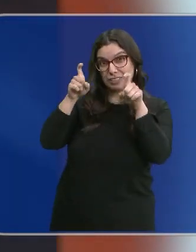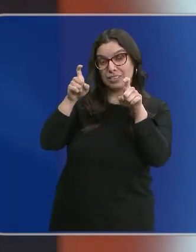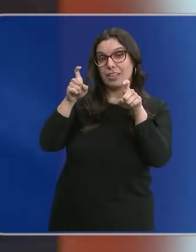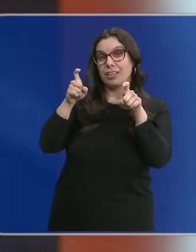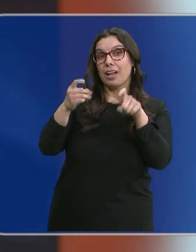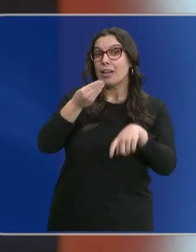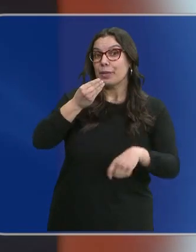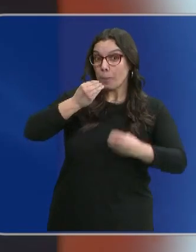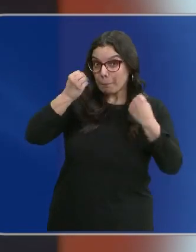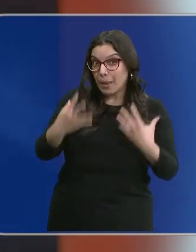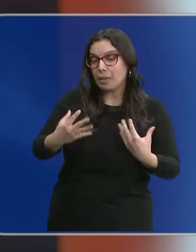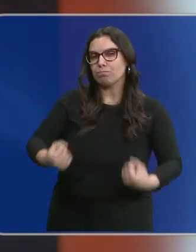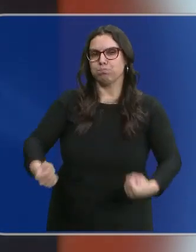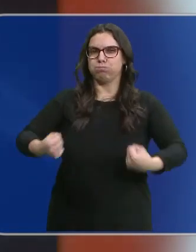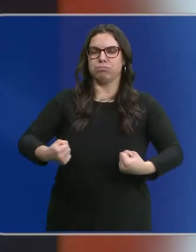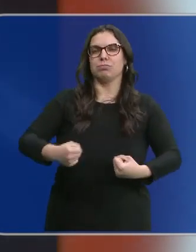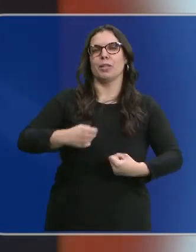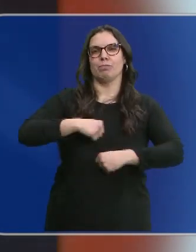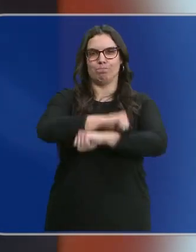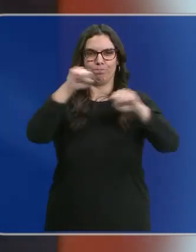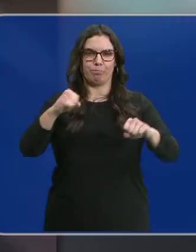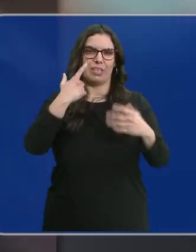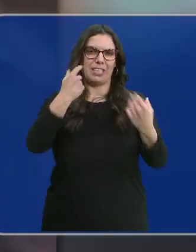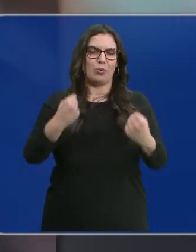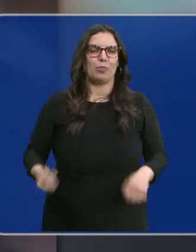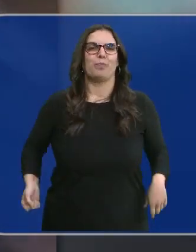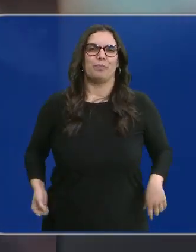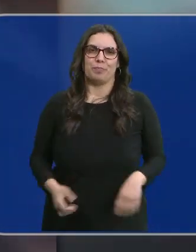como una buena alimentación para estar fuerte y sano.